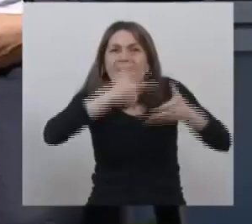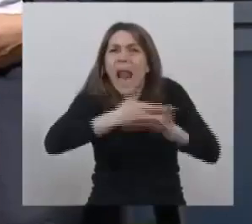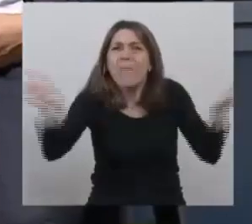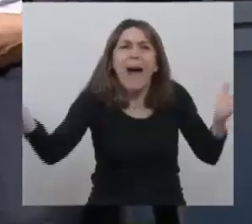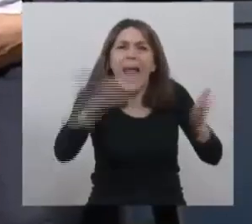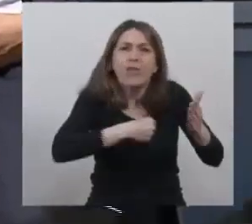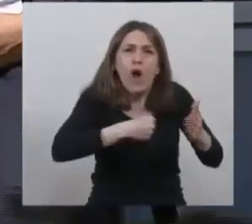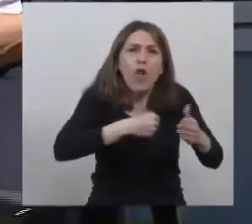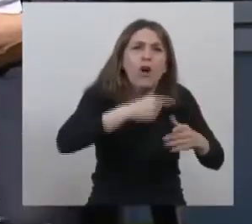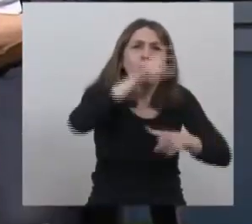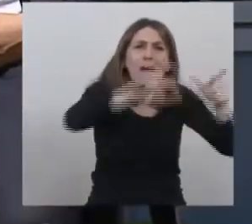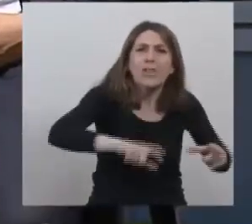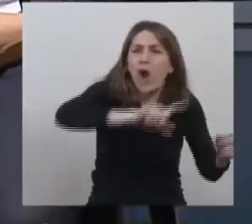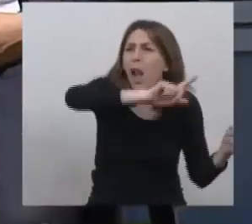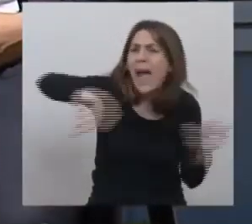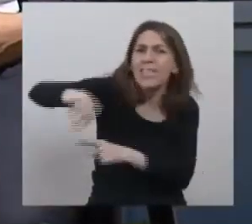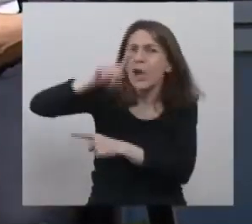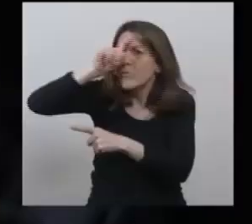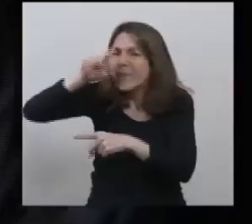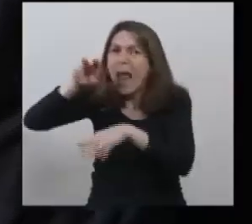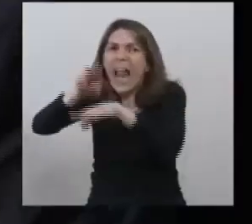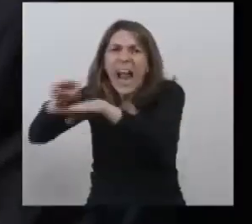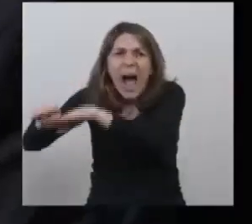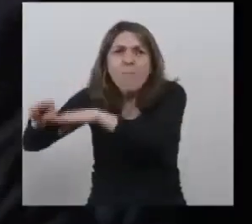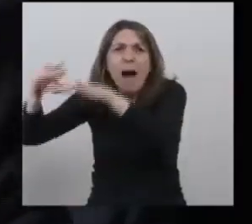cuando la pandemia todavía no se fue